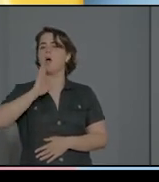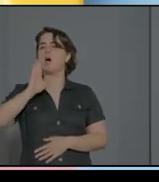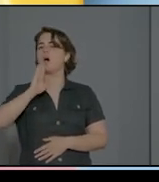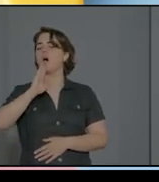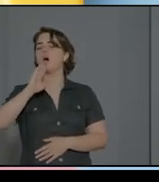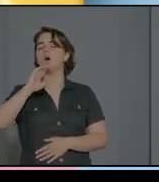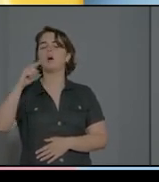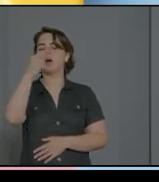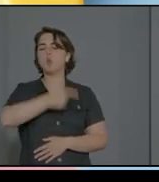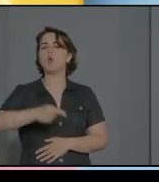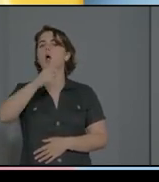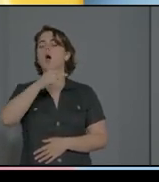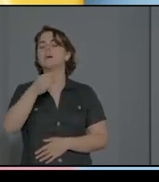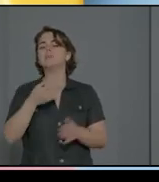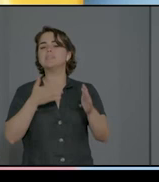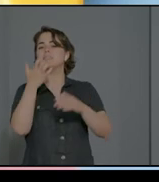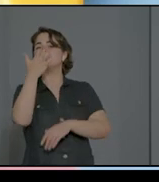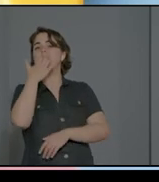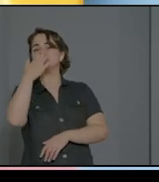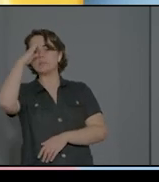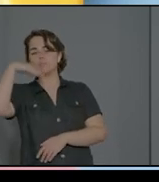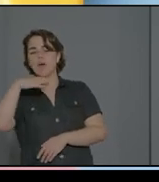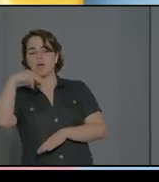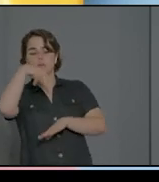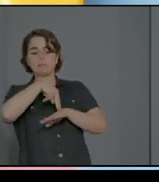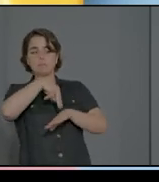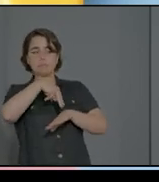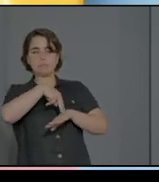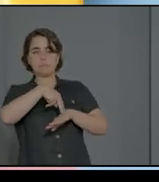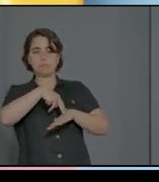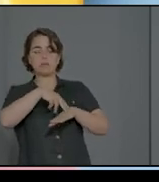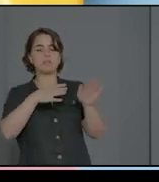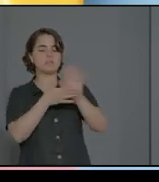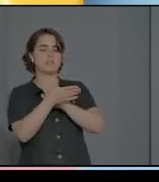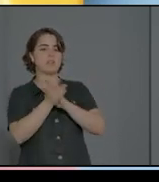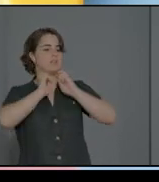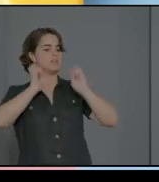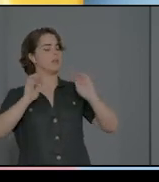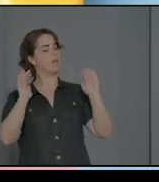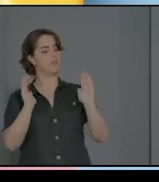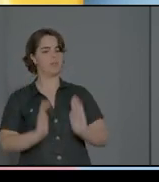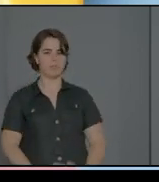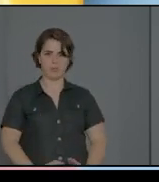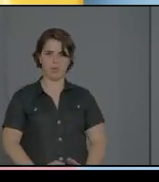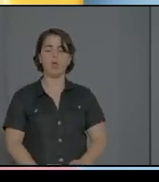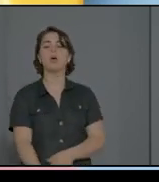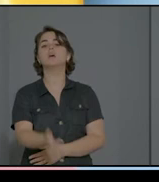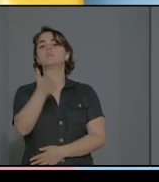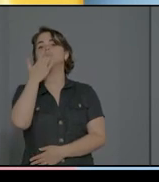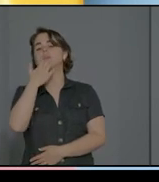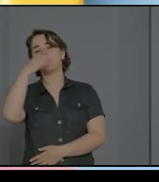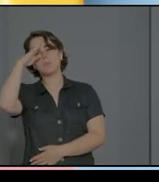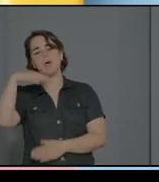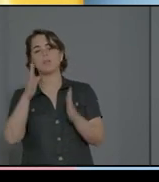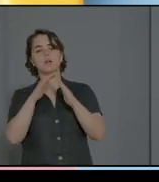padre está físicamente, pues, se reduce el estrés familiar. Si el padre está en casa, la madre se siente más segura, está